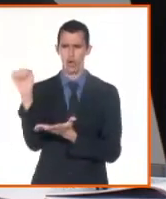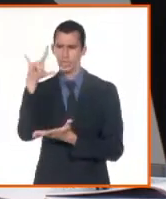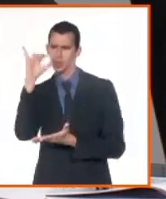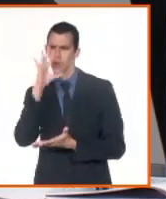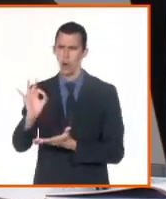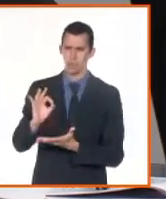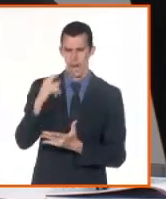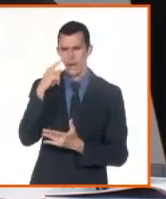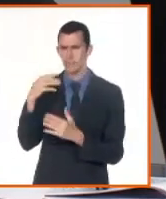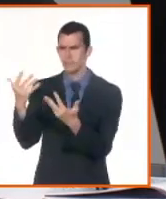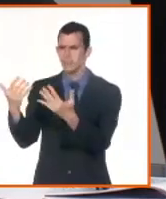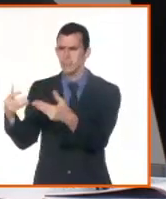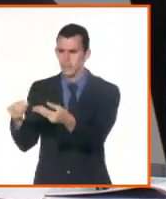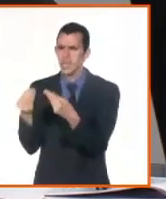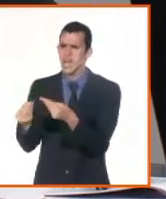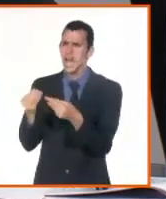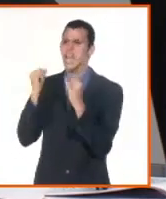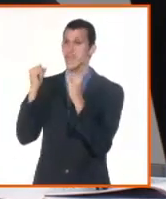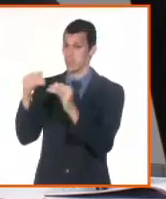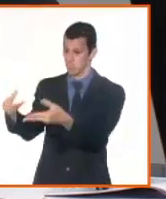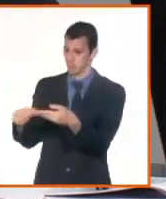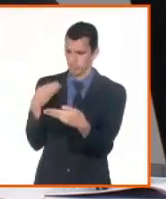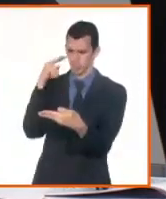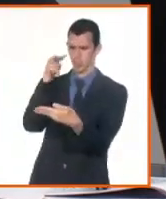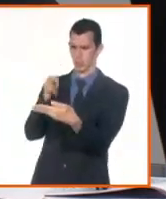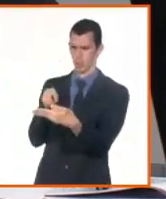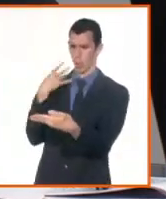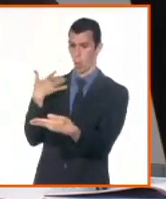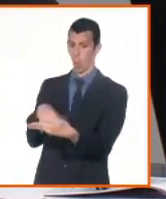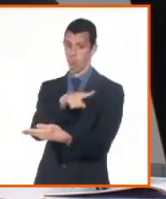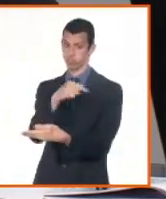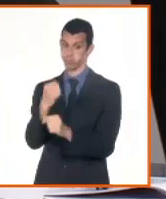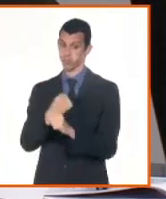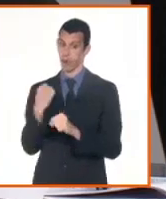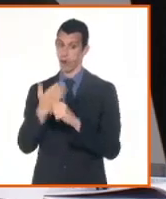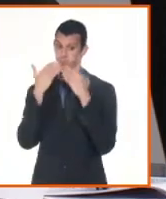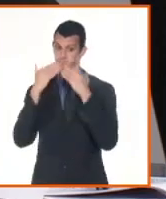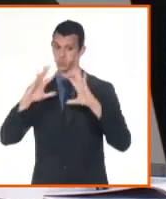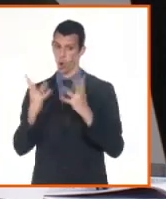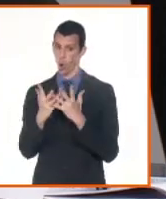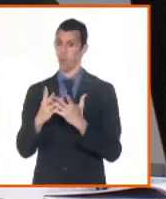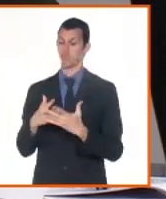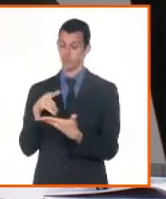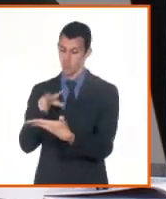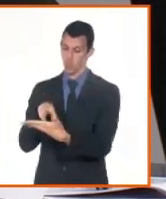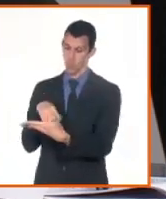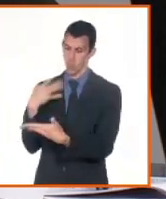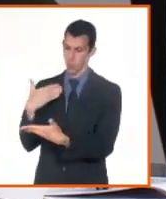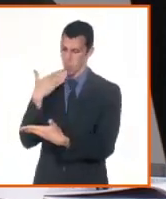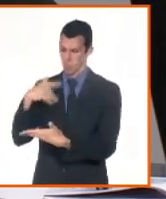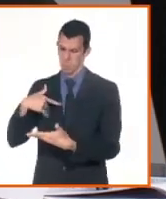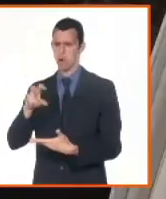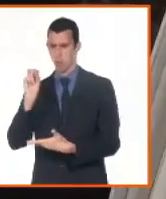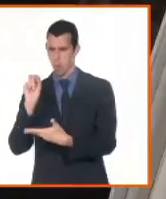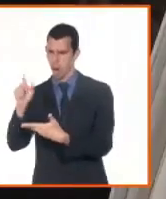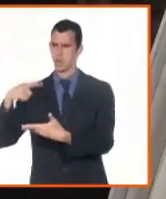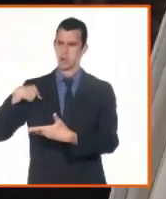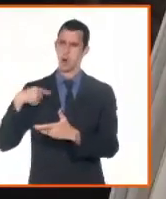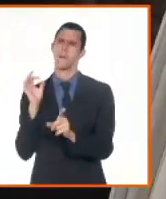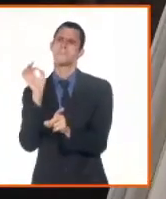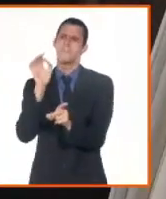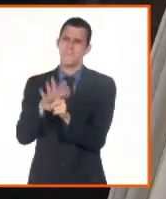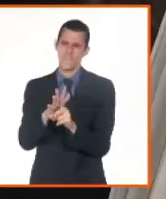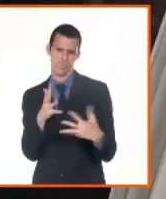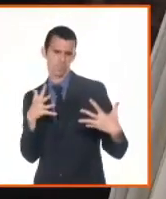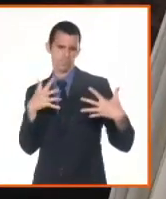en... Decreada. Decreada, comiencen a tributar esta información. Es decir, que el registro mercantil